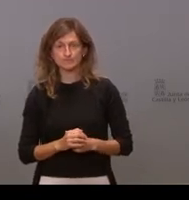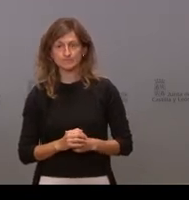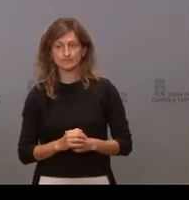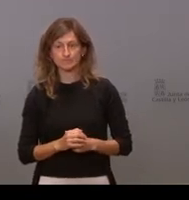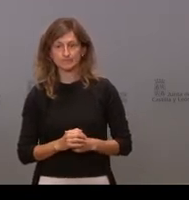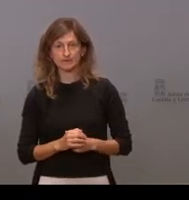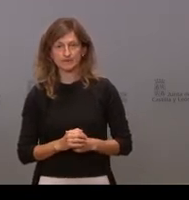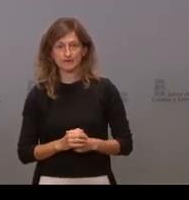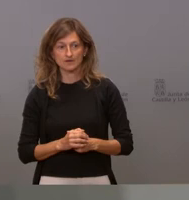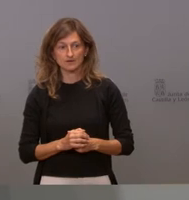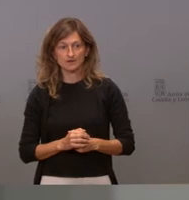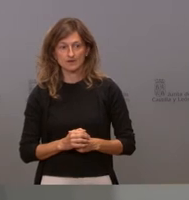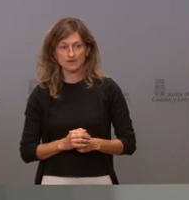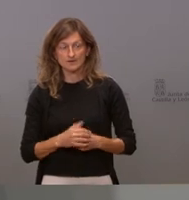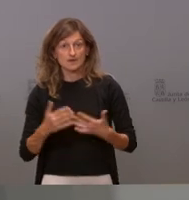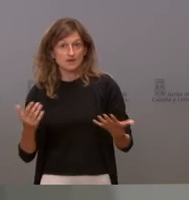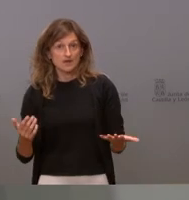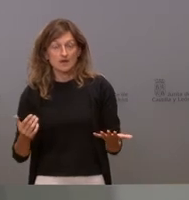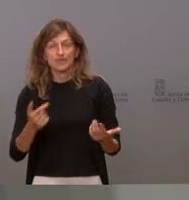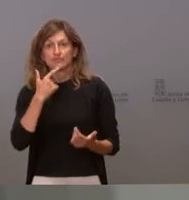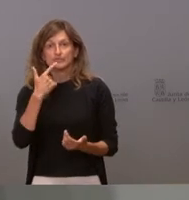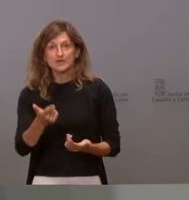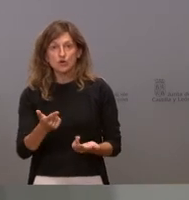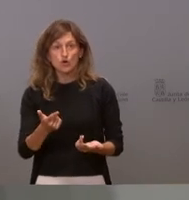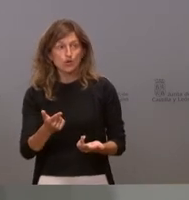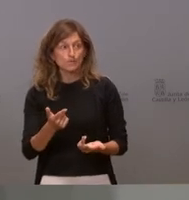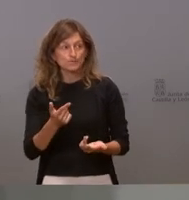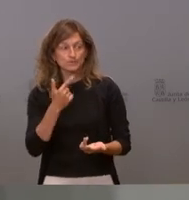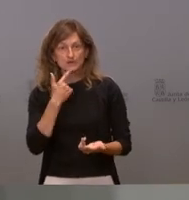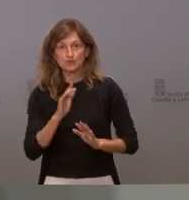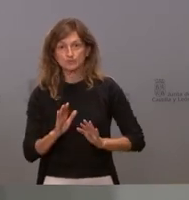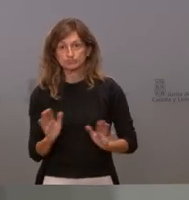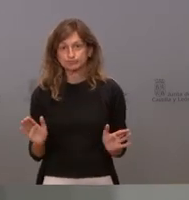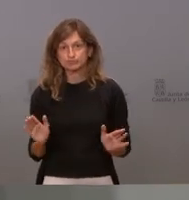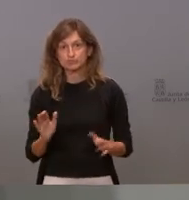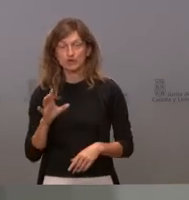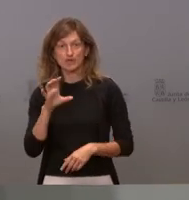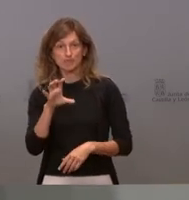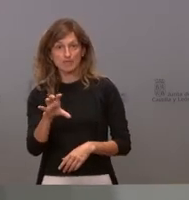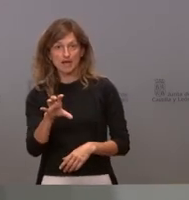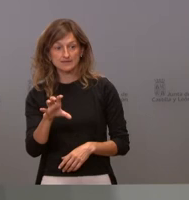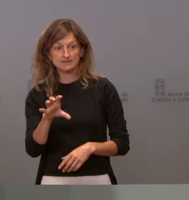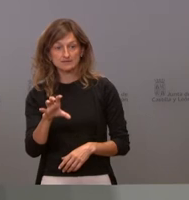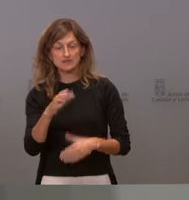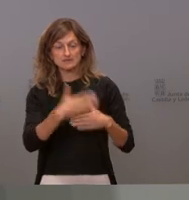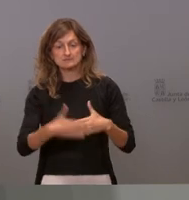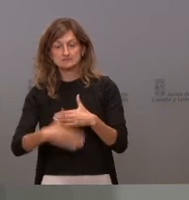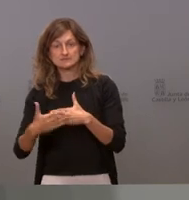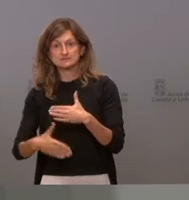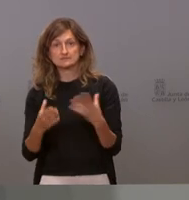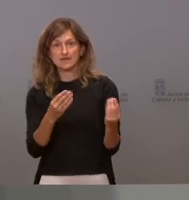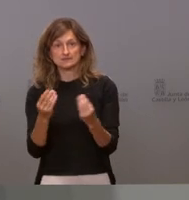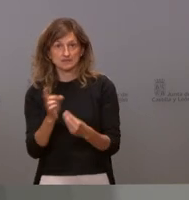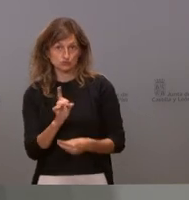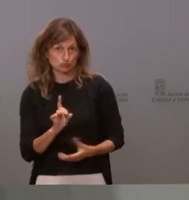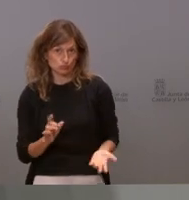digo la mayor quiero decir esto es como siempre es que este país no ha tenido tantas restricciones así que debe haber las